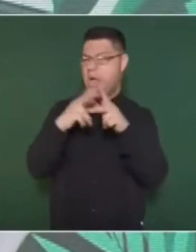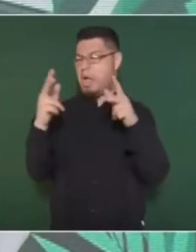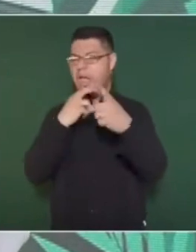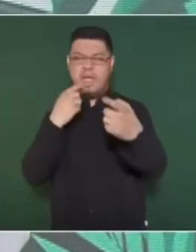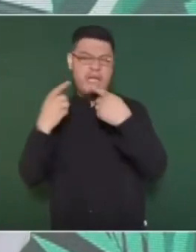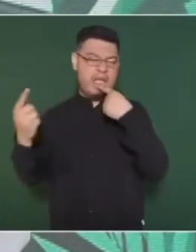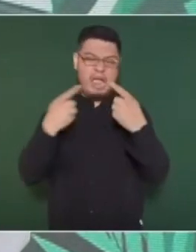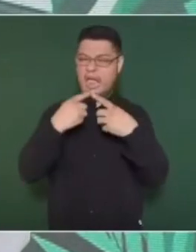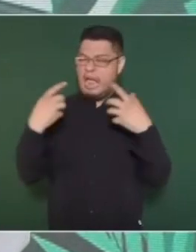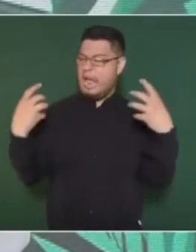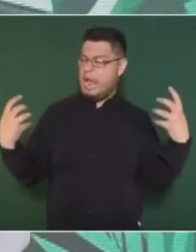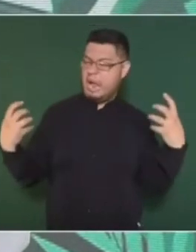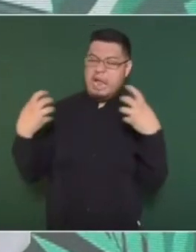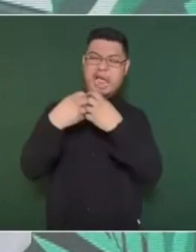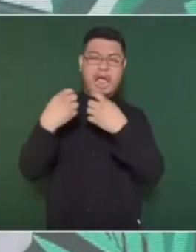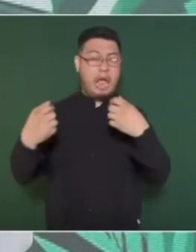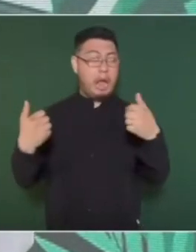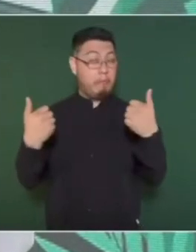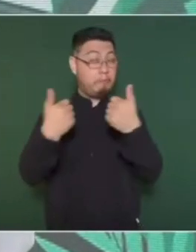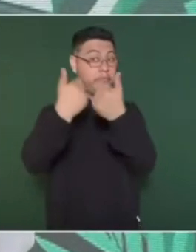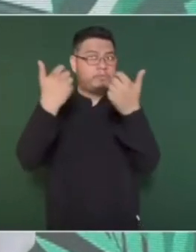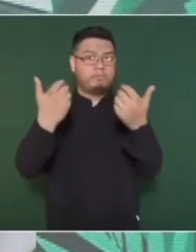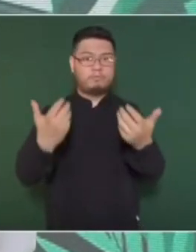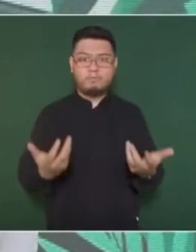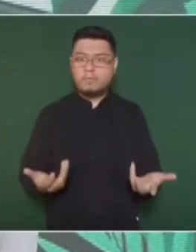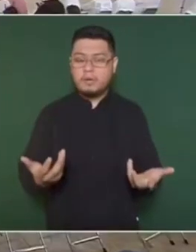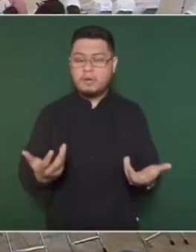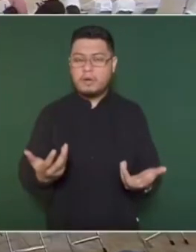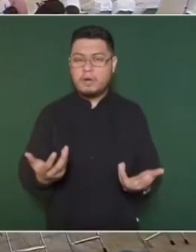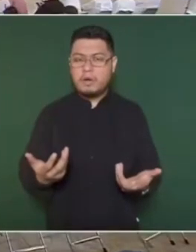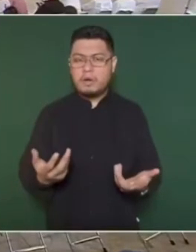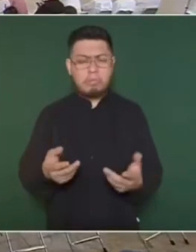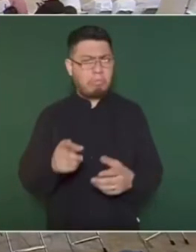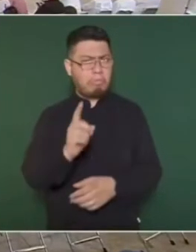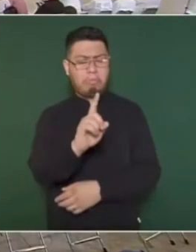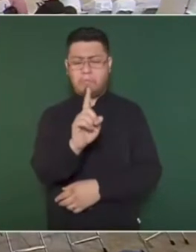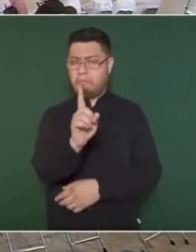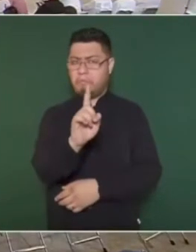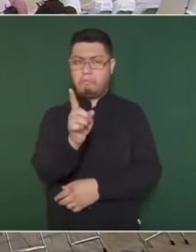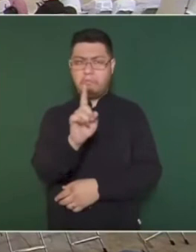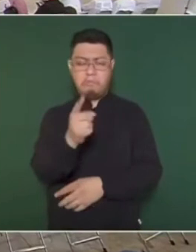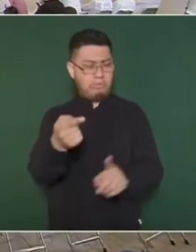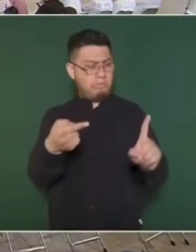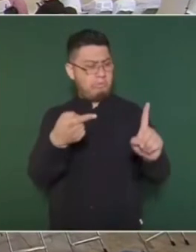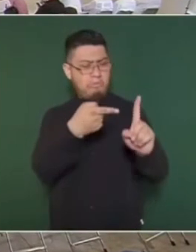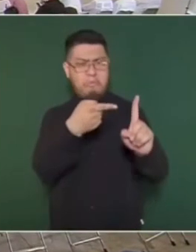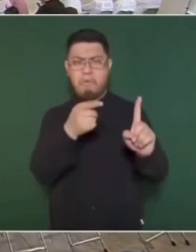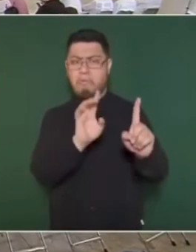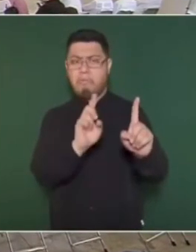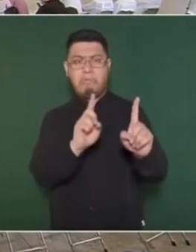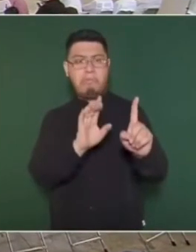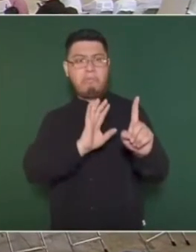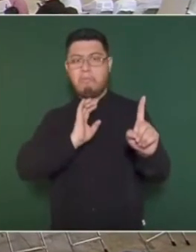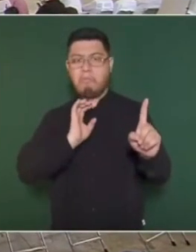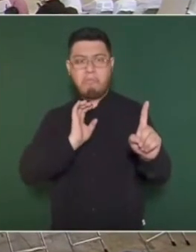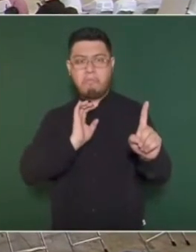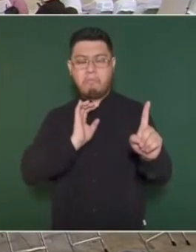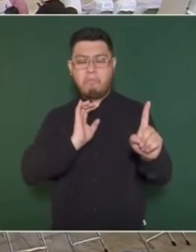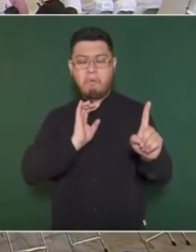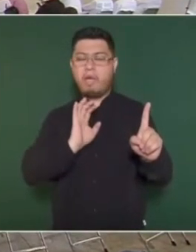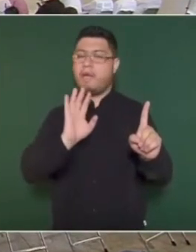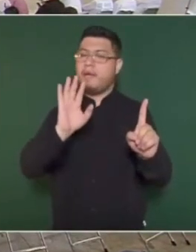se rejuñan. No, y por eso